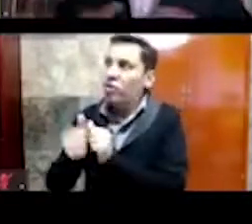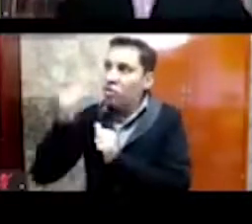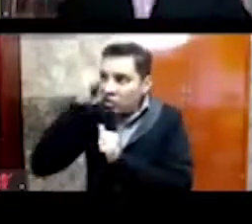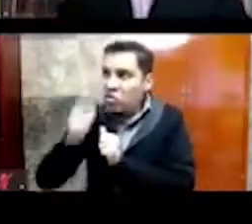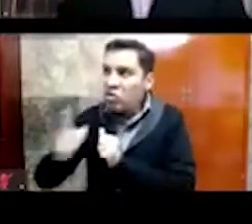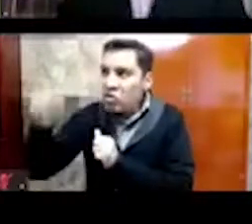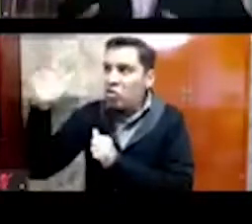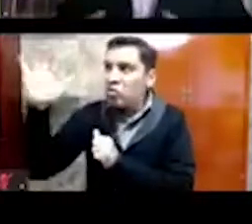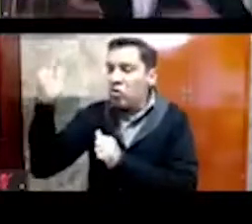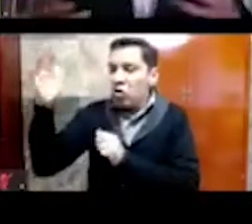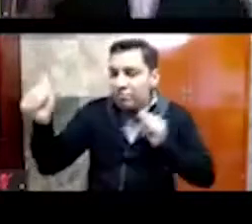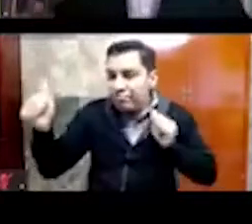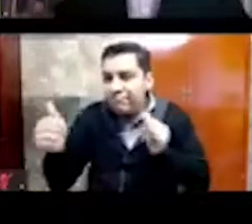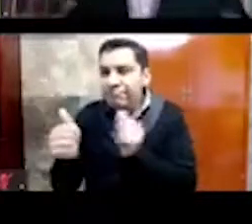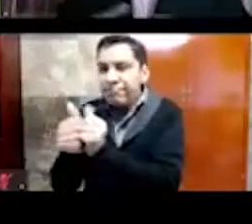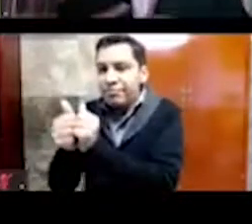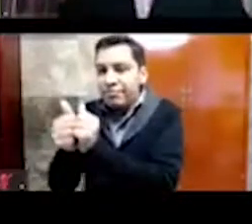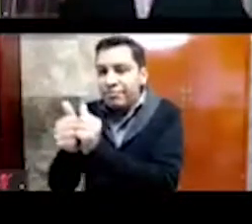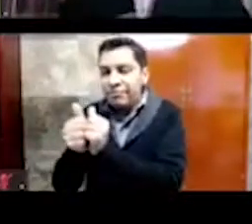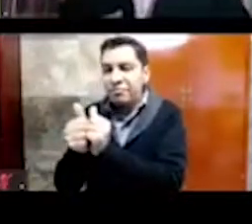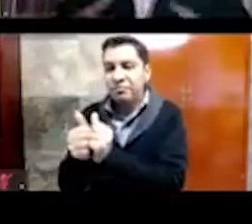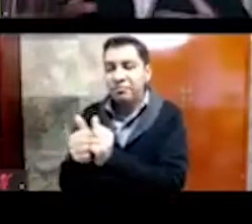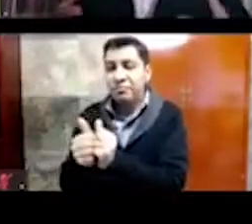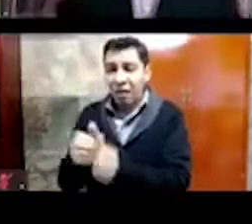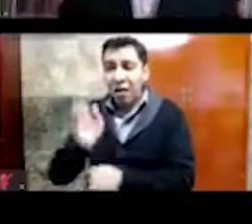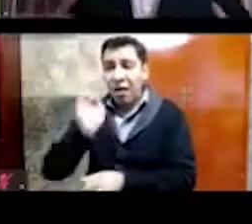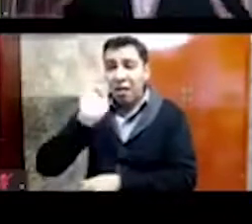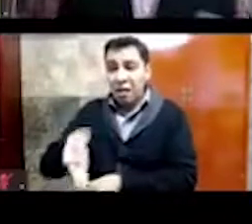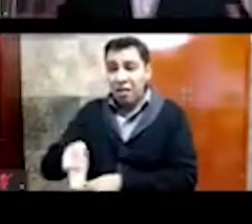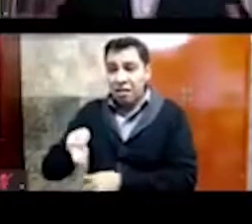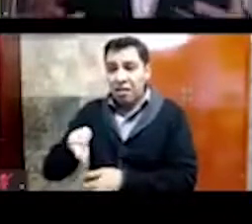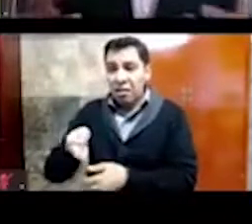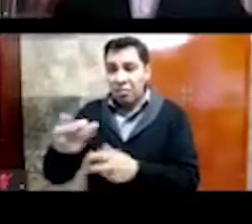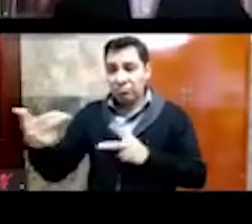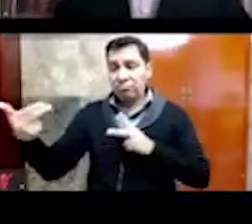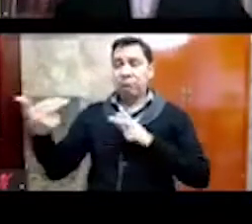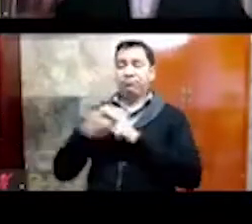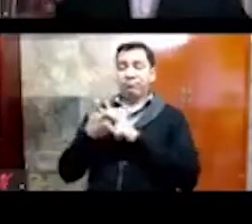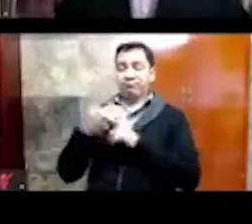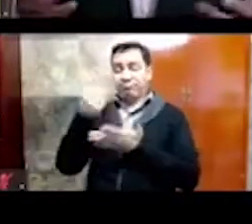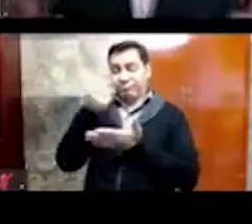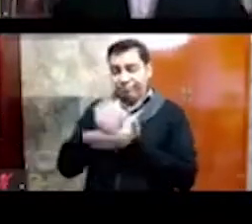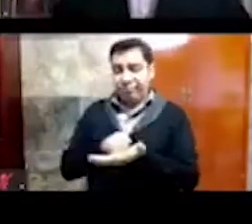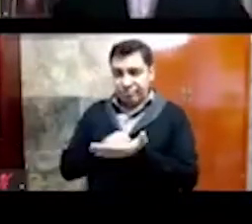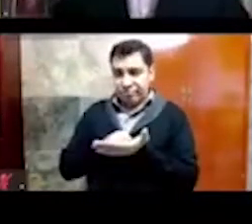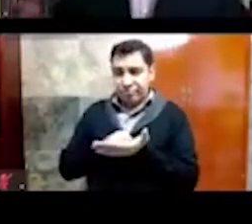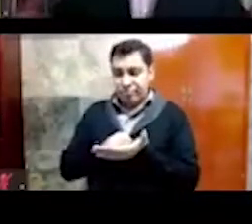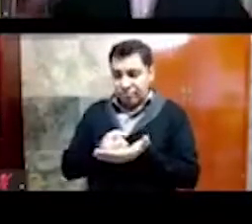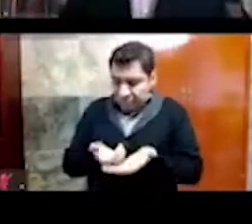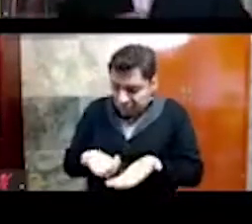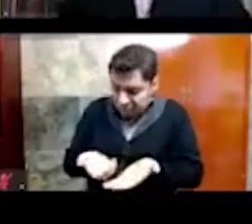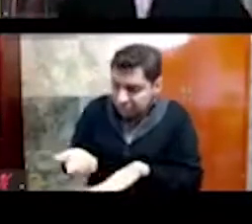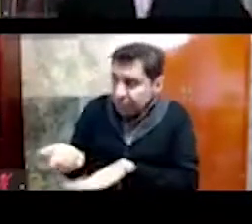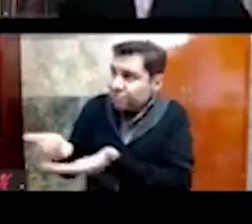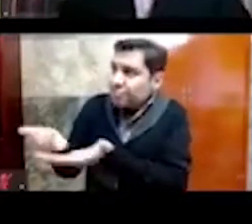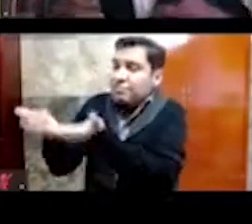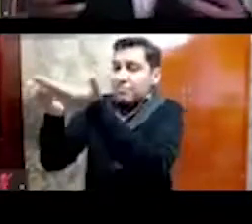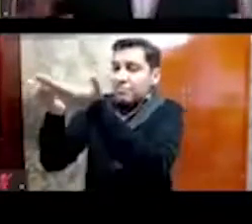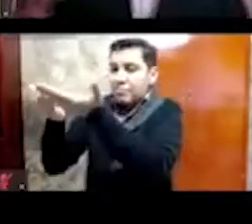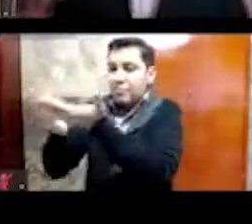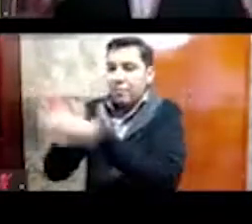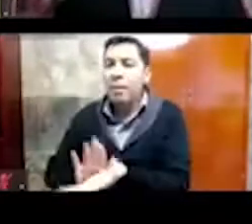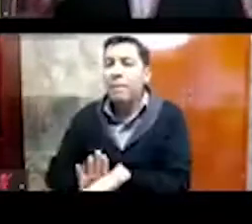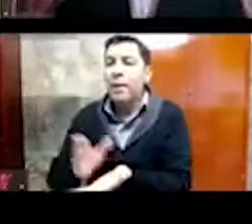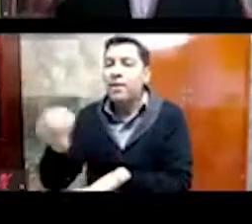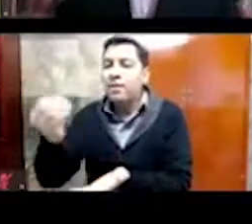los dioses, entonces había que alimentarlos, ese era el objetivo, era la finalidad de alimentar a los dioses a través